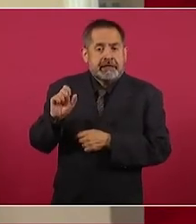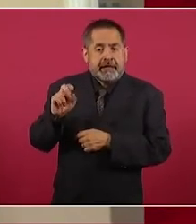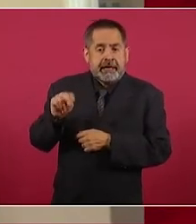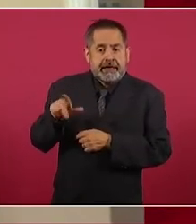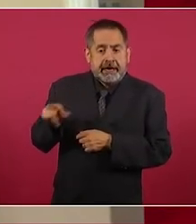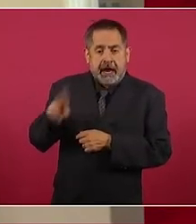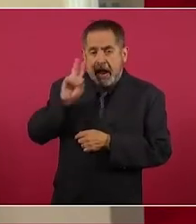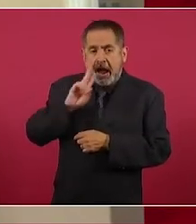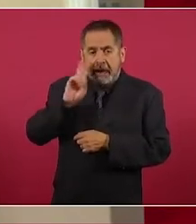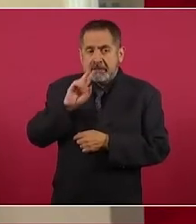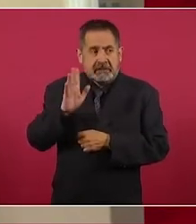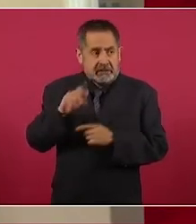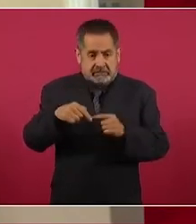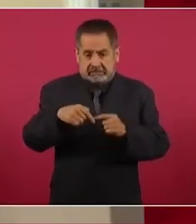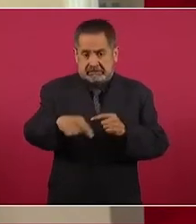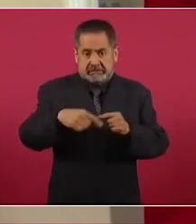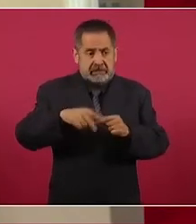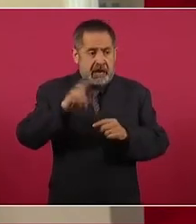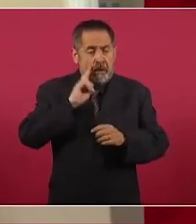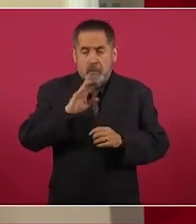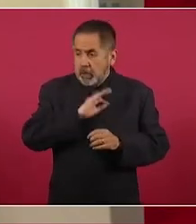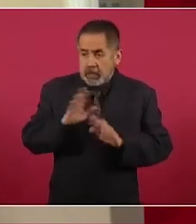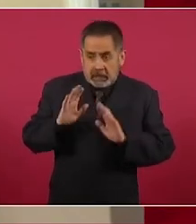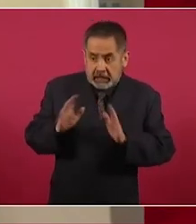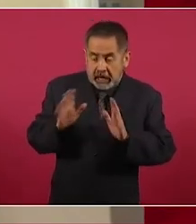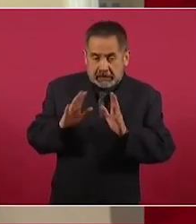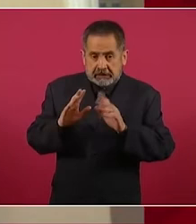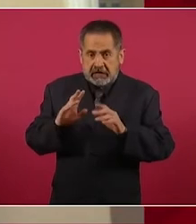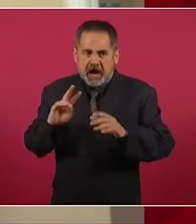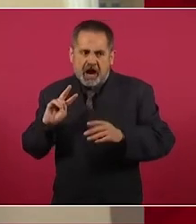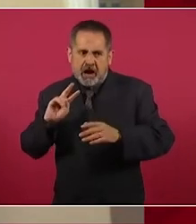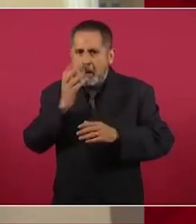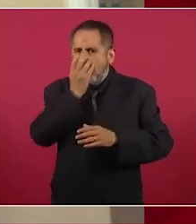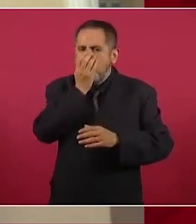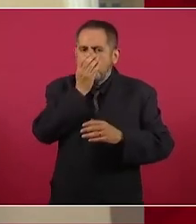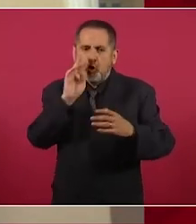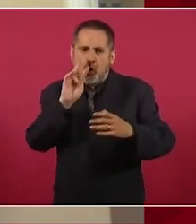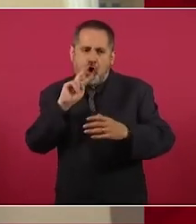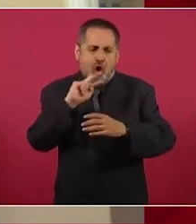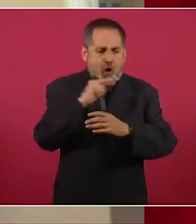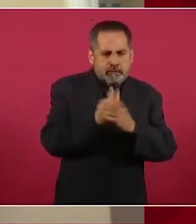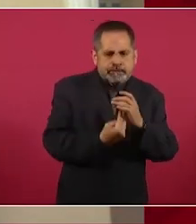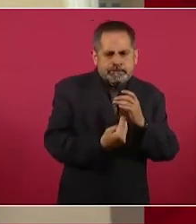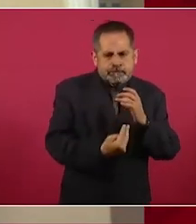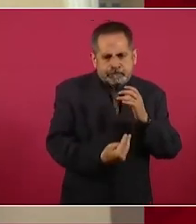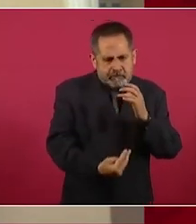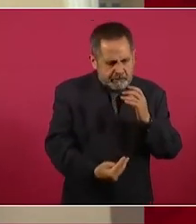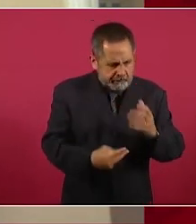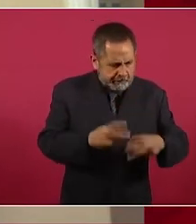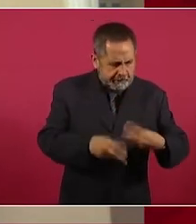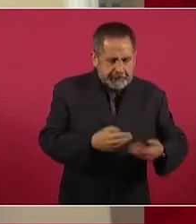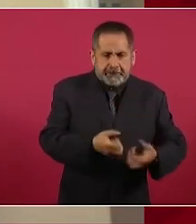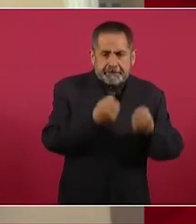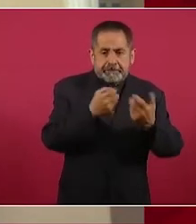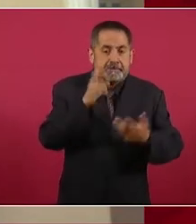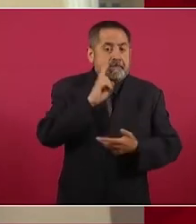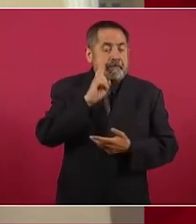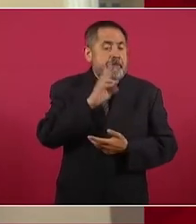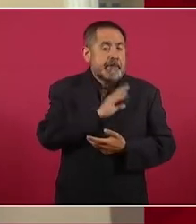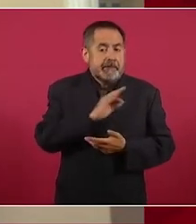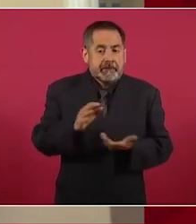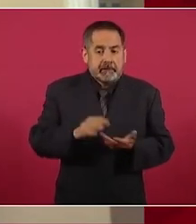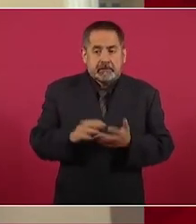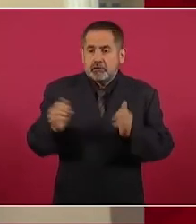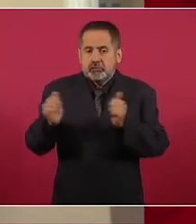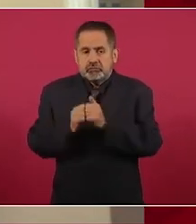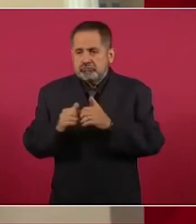en breve tiempo pueden ingresar los busos. Y evidentemente que todos los rescatistas están